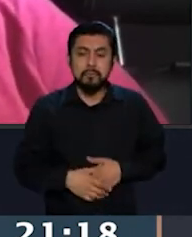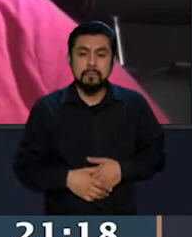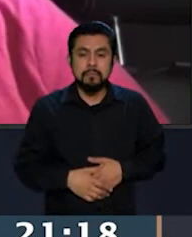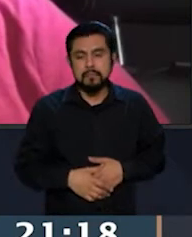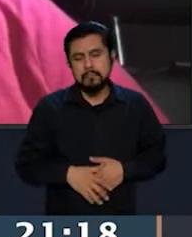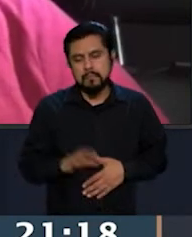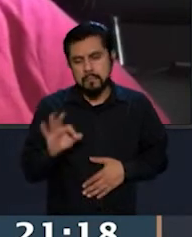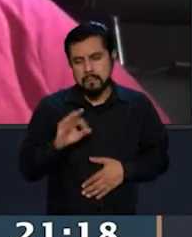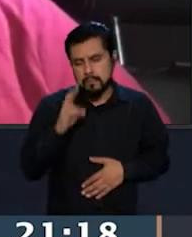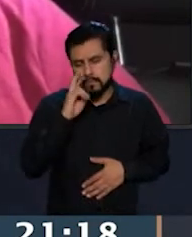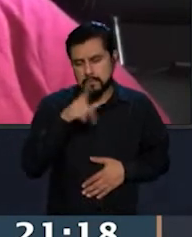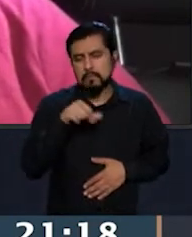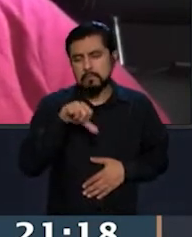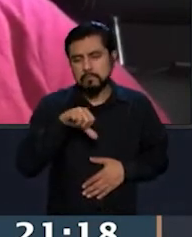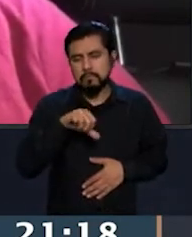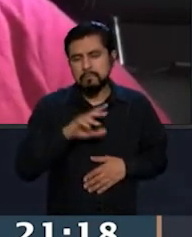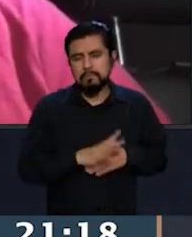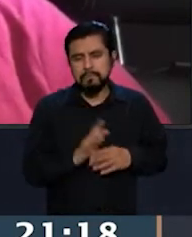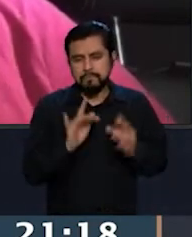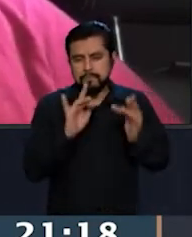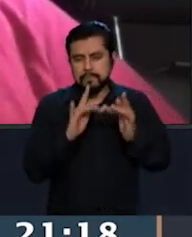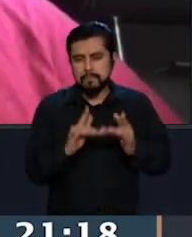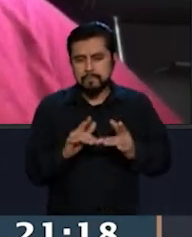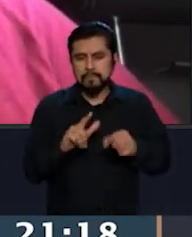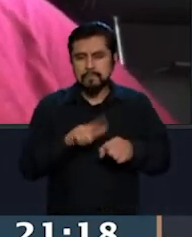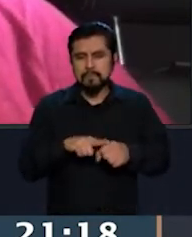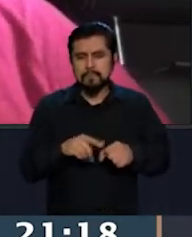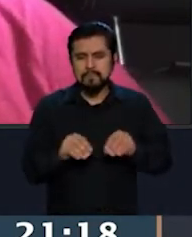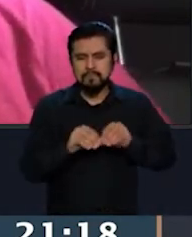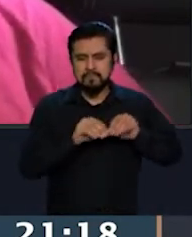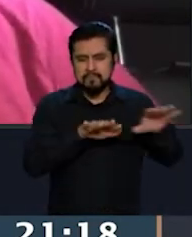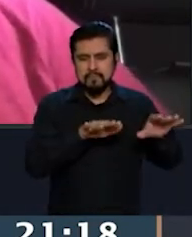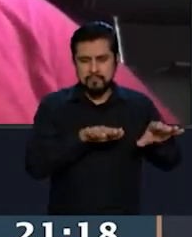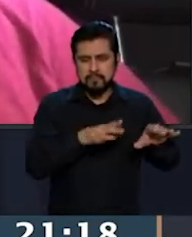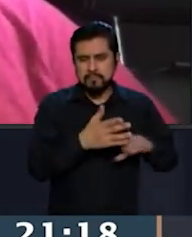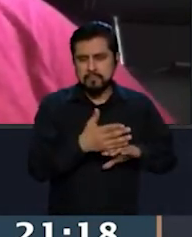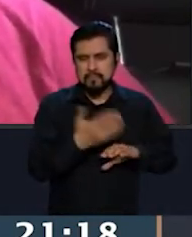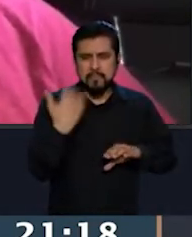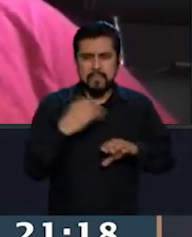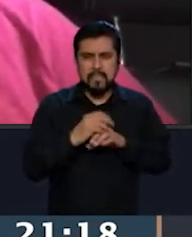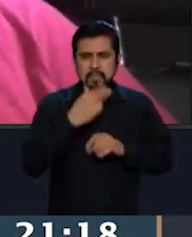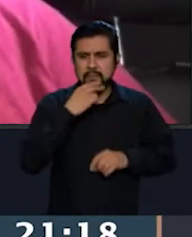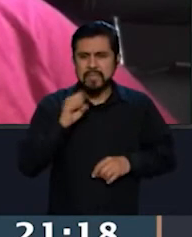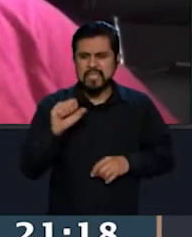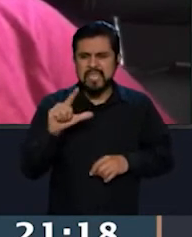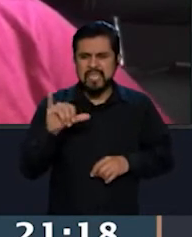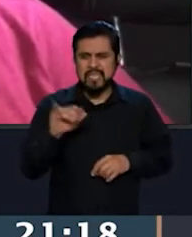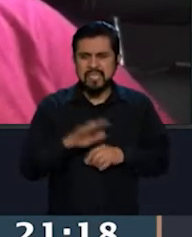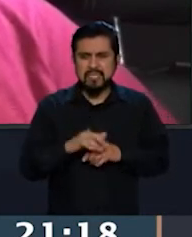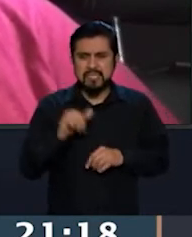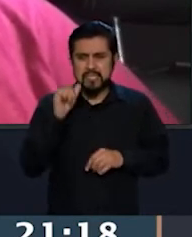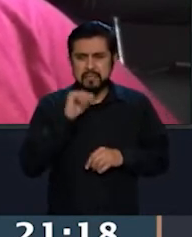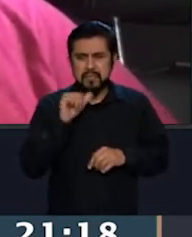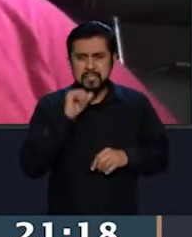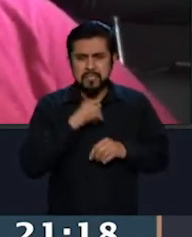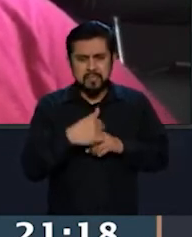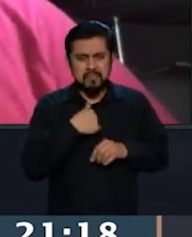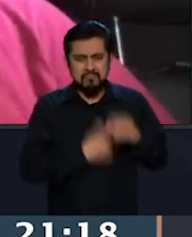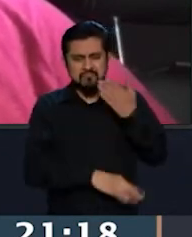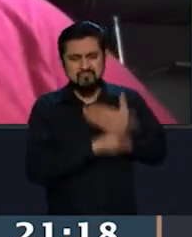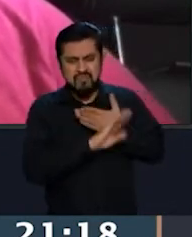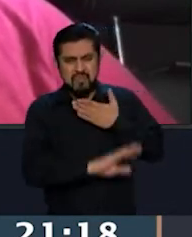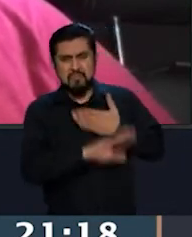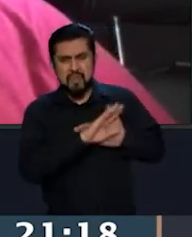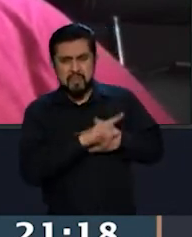auditorio lo ha visto en las redes sociales, hace tiempo Sarinas Priego ha ejercido una violencia hacia mí, no por